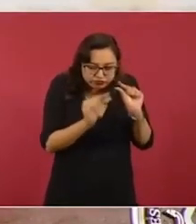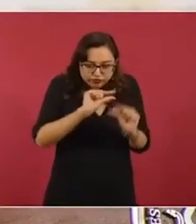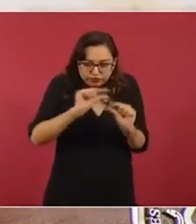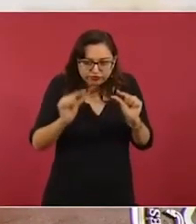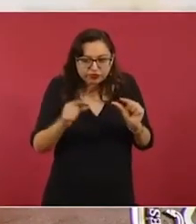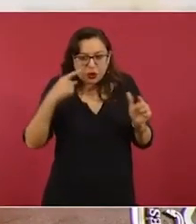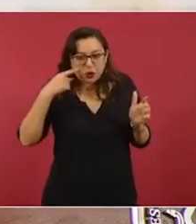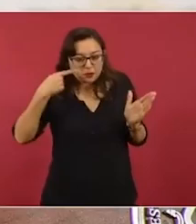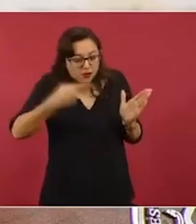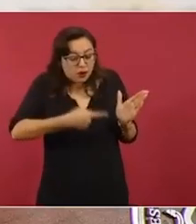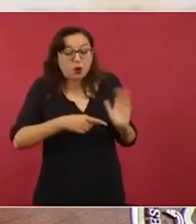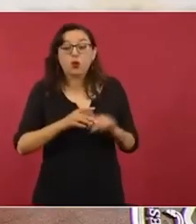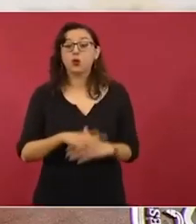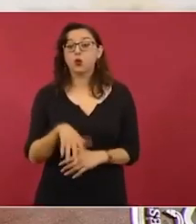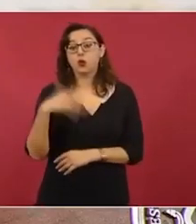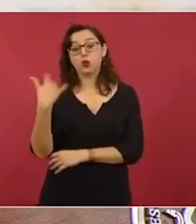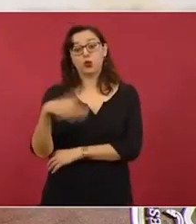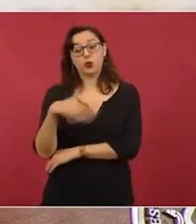Cuánta creatividad.